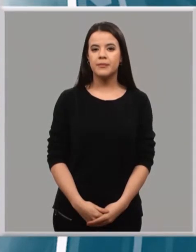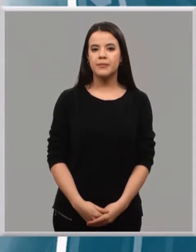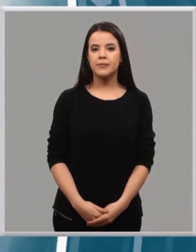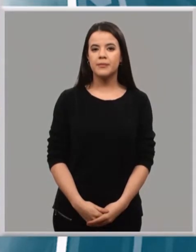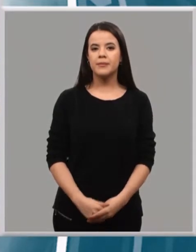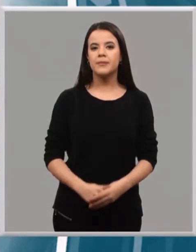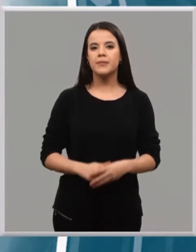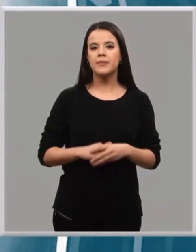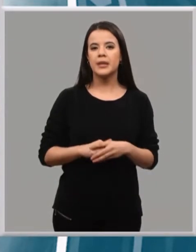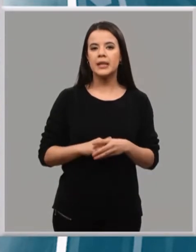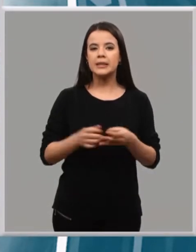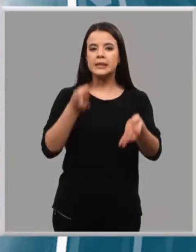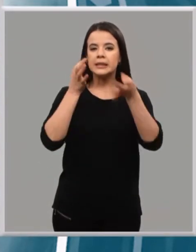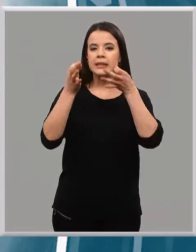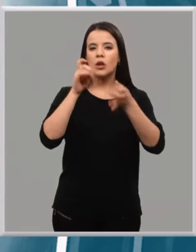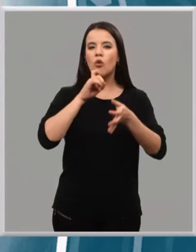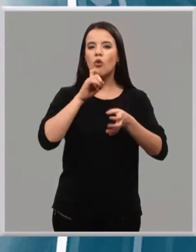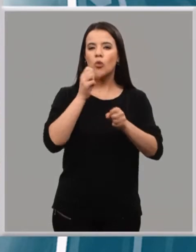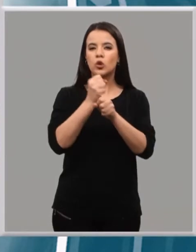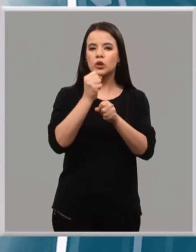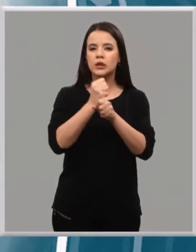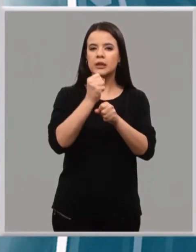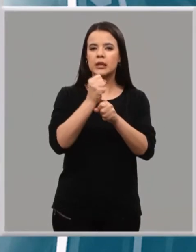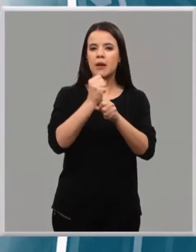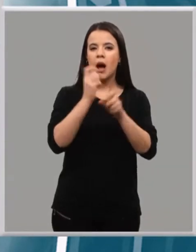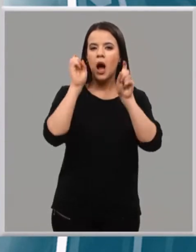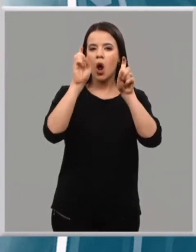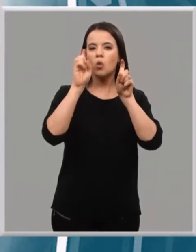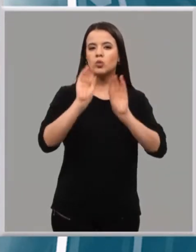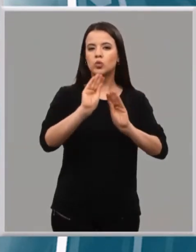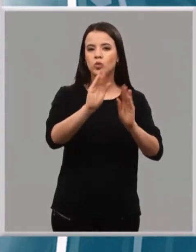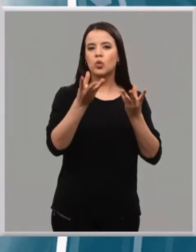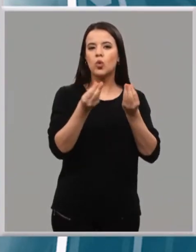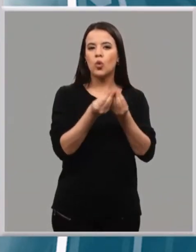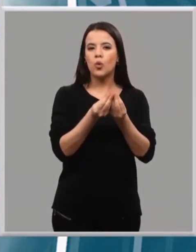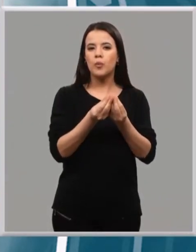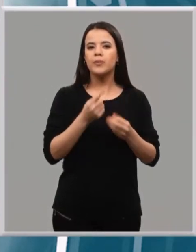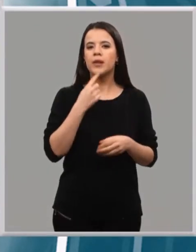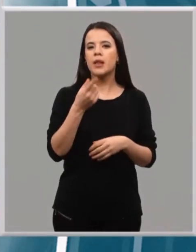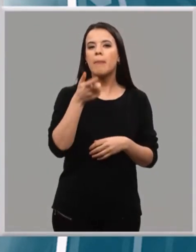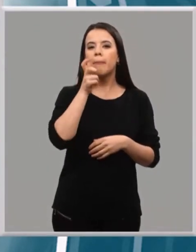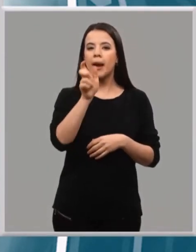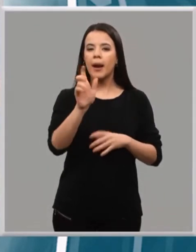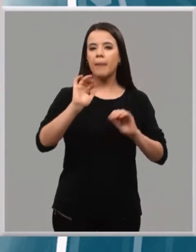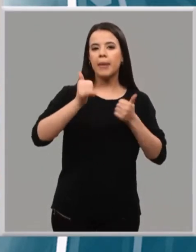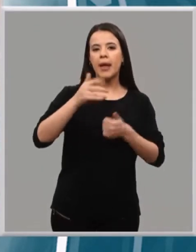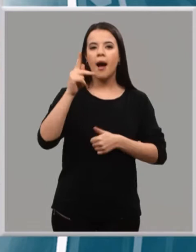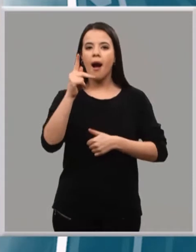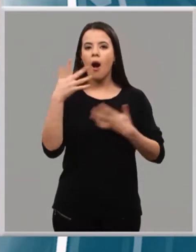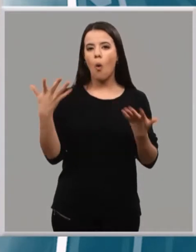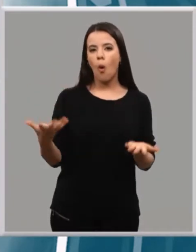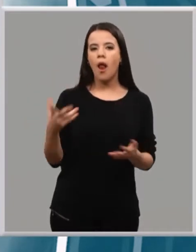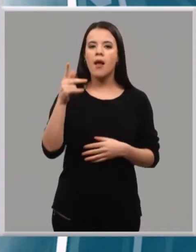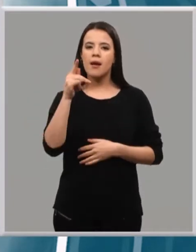No pierden detalle de cómo trabaja con sus alumnos Estela. ¿Qué palabras sabemos, por ejemplo, que empiezan por la K? Que